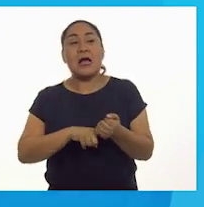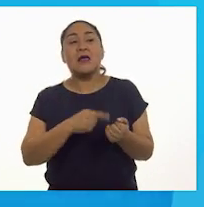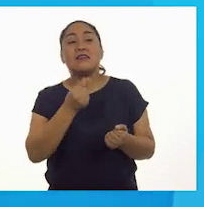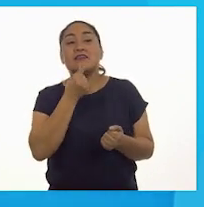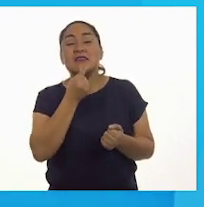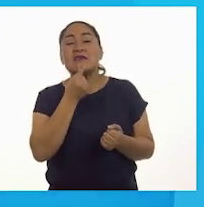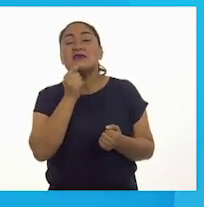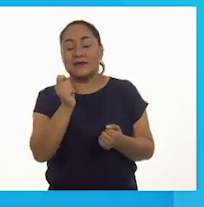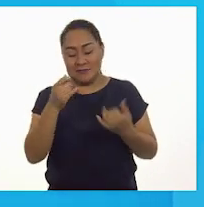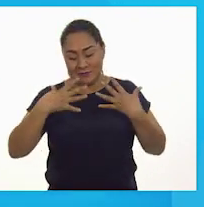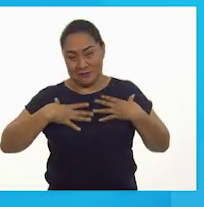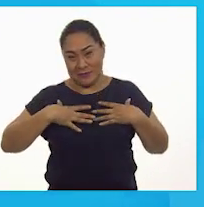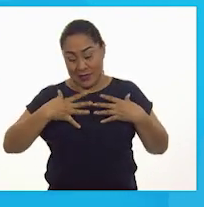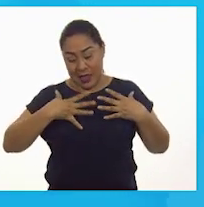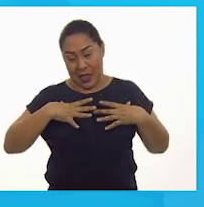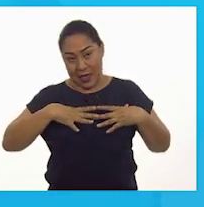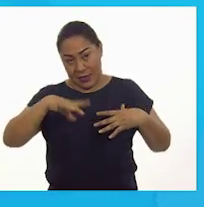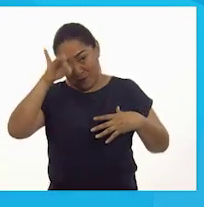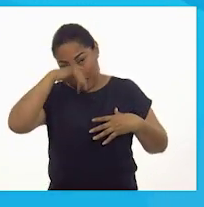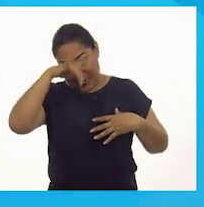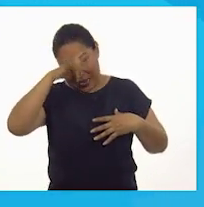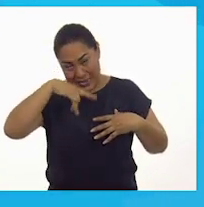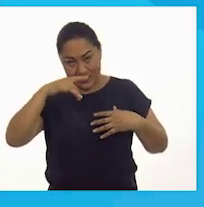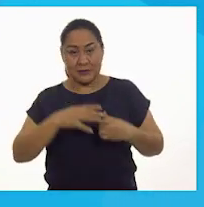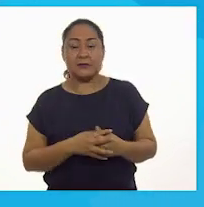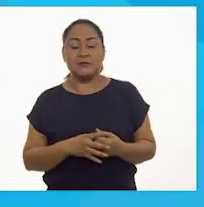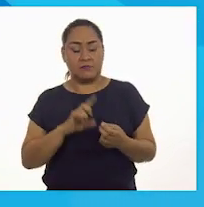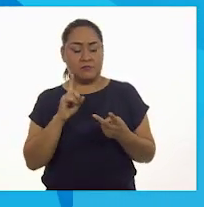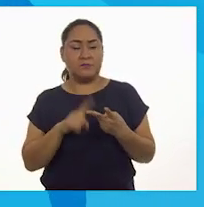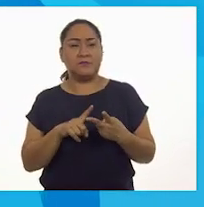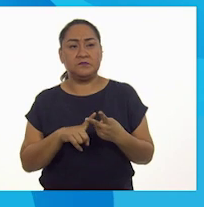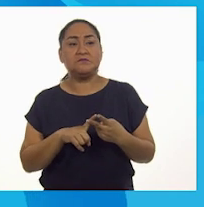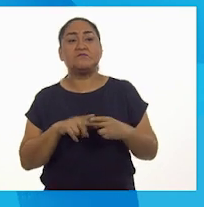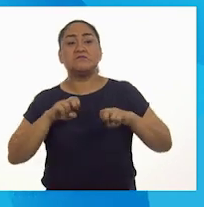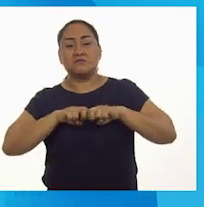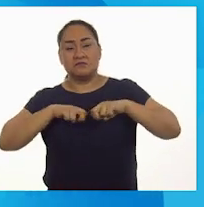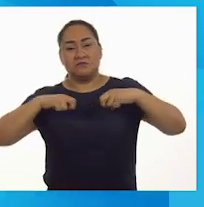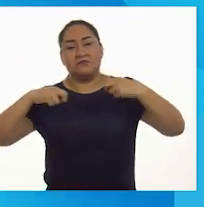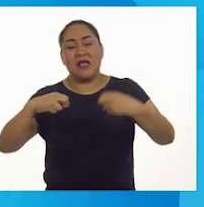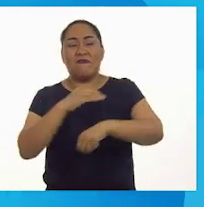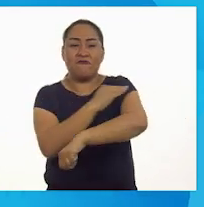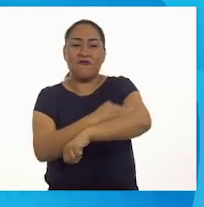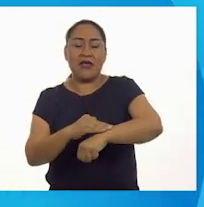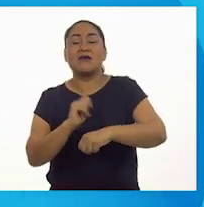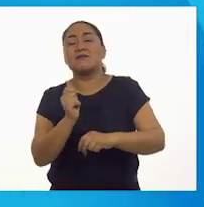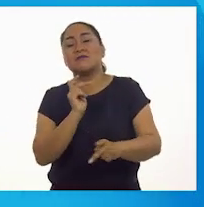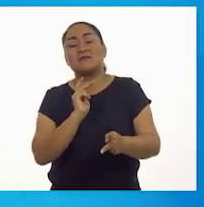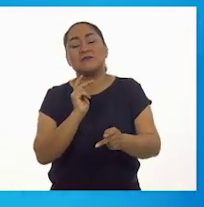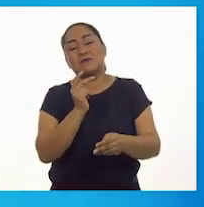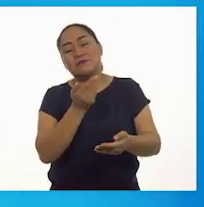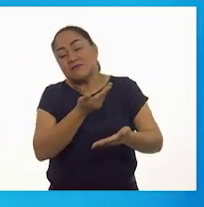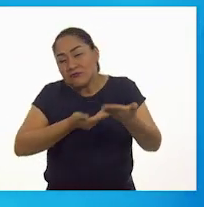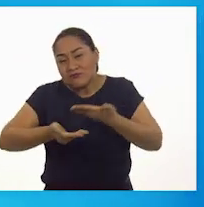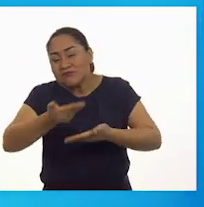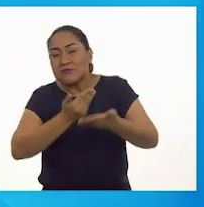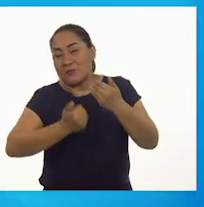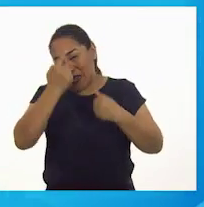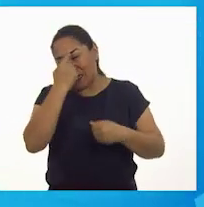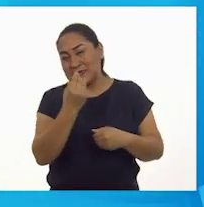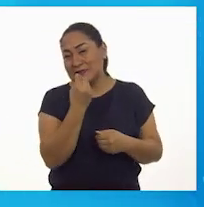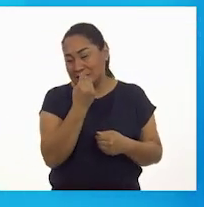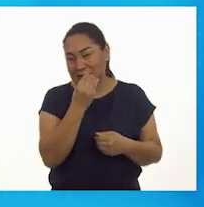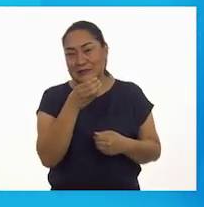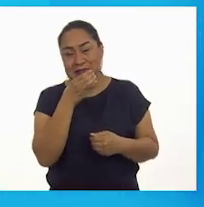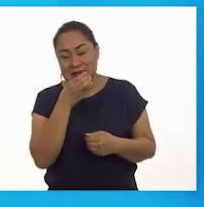pijama o poniéndose la pijama. Después tenemos a una familia compartiendo los alimentos y conviviendo. Y